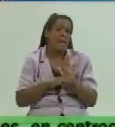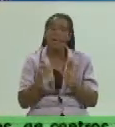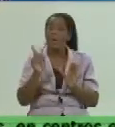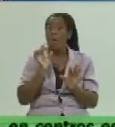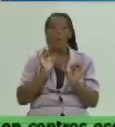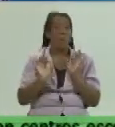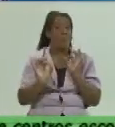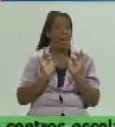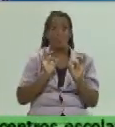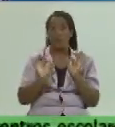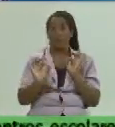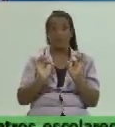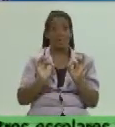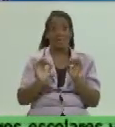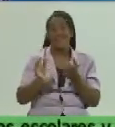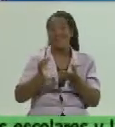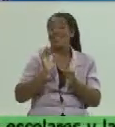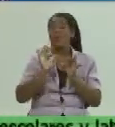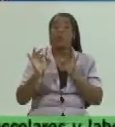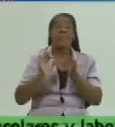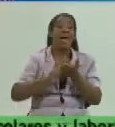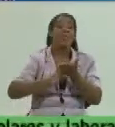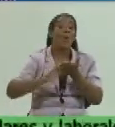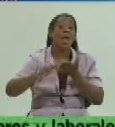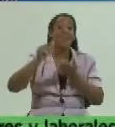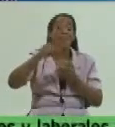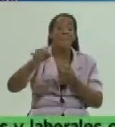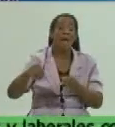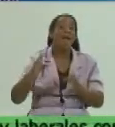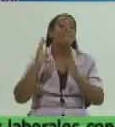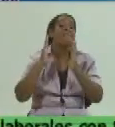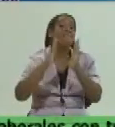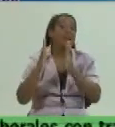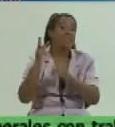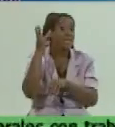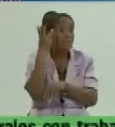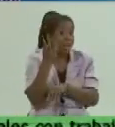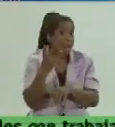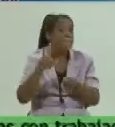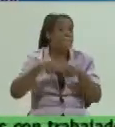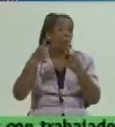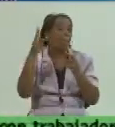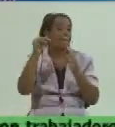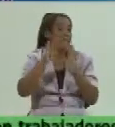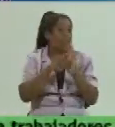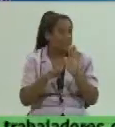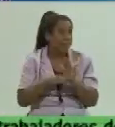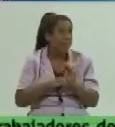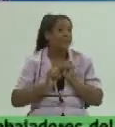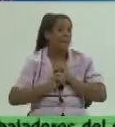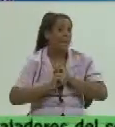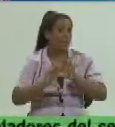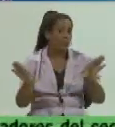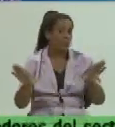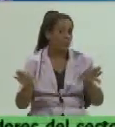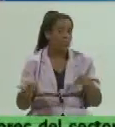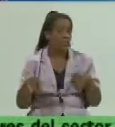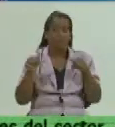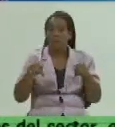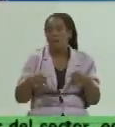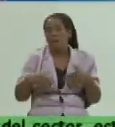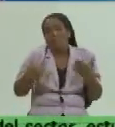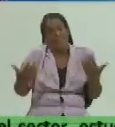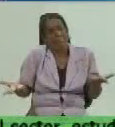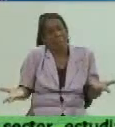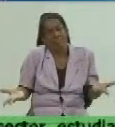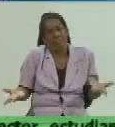mismo ni cuidando a los demás estamos en fase 3 pero con medidas que son inclusive de transmisión autótonal entonces ya sobran las palabras y